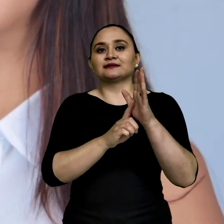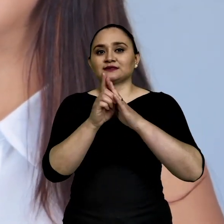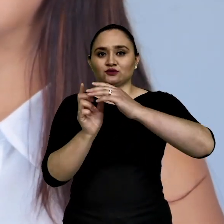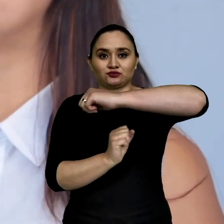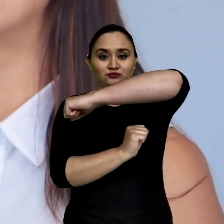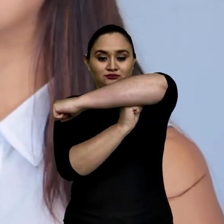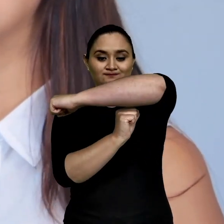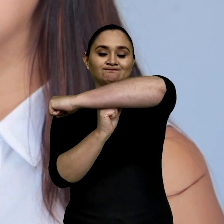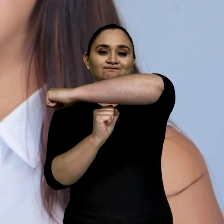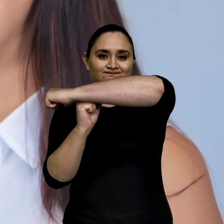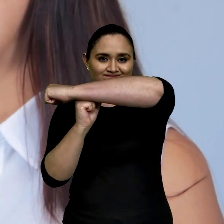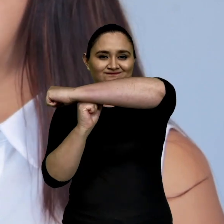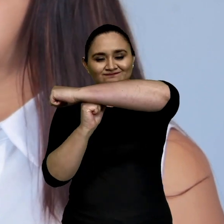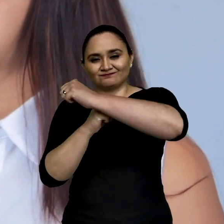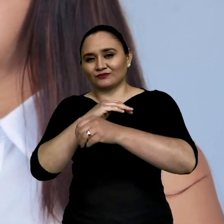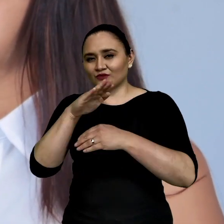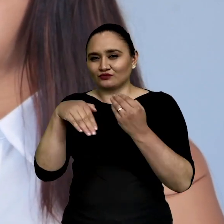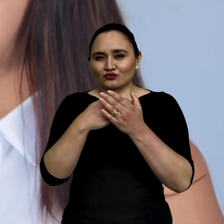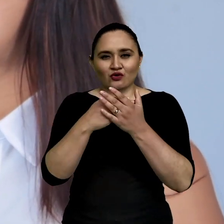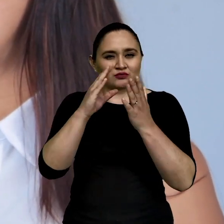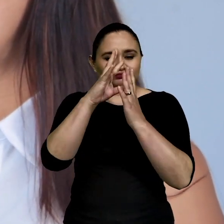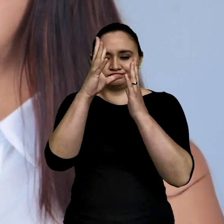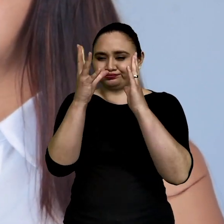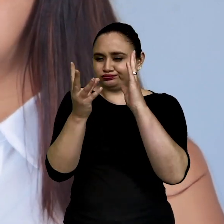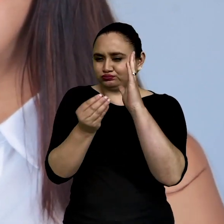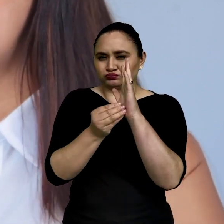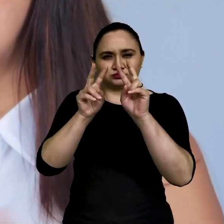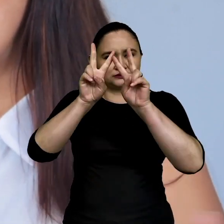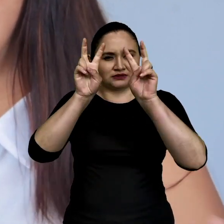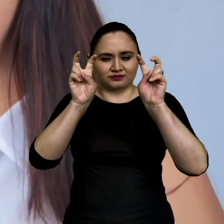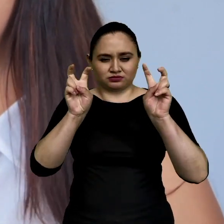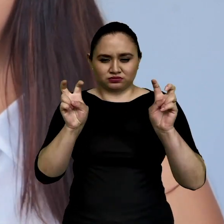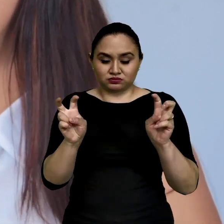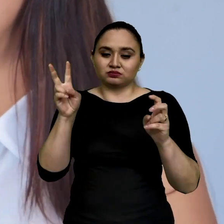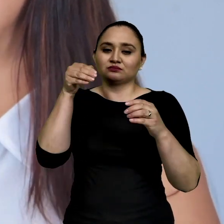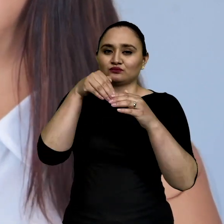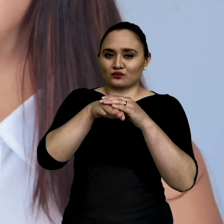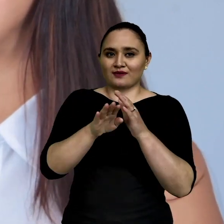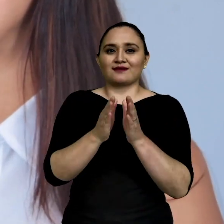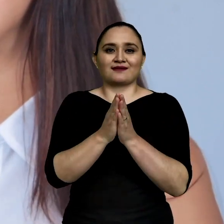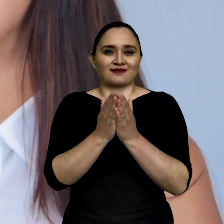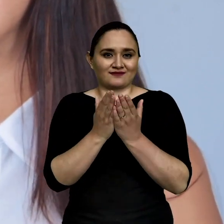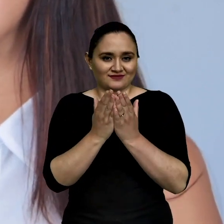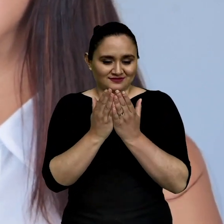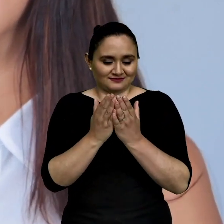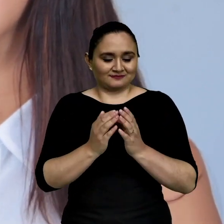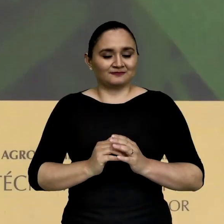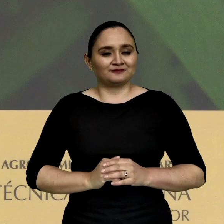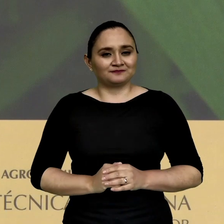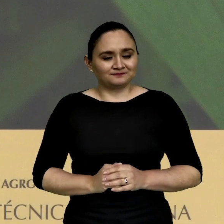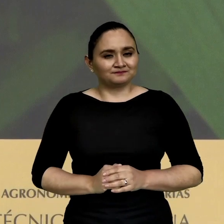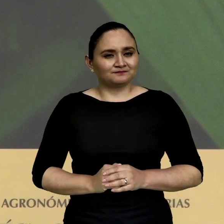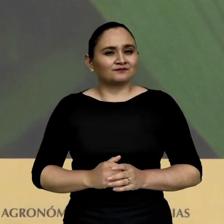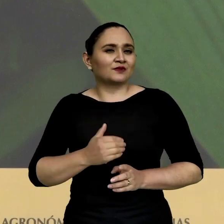desarrollo sostenible. Toda esta amplia variedad de temas de investigación